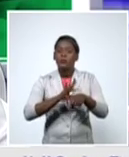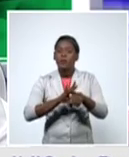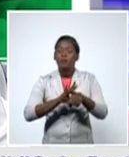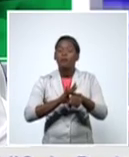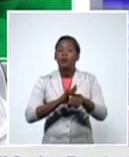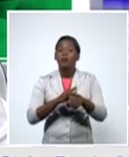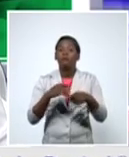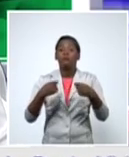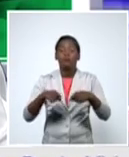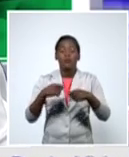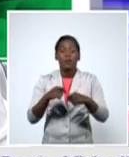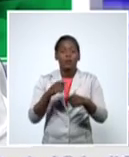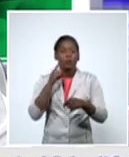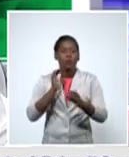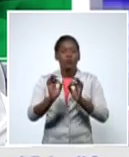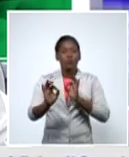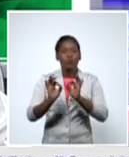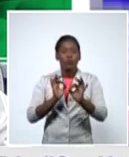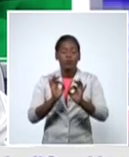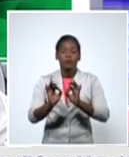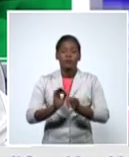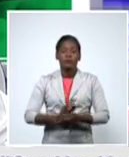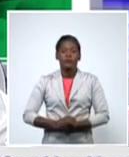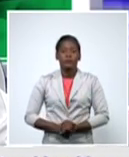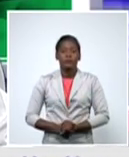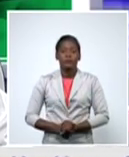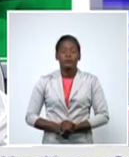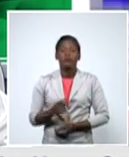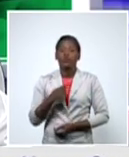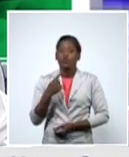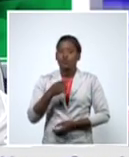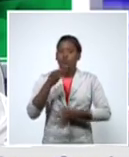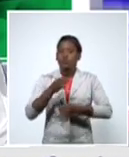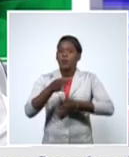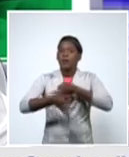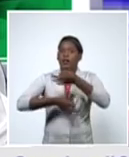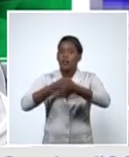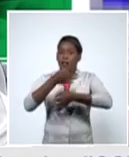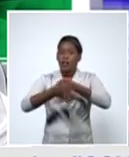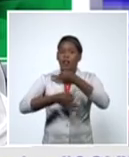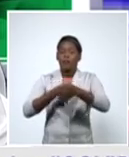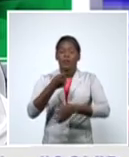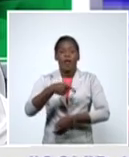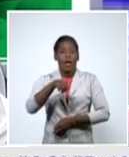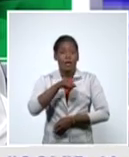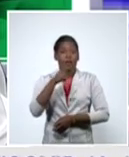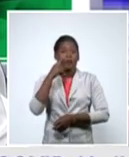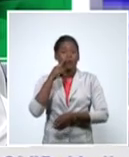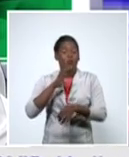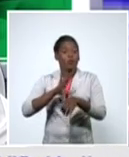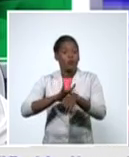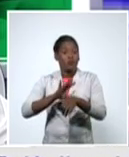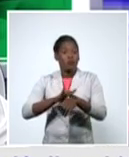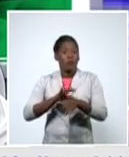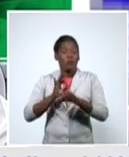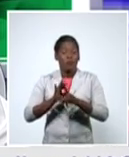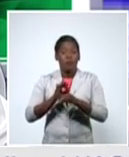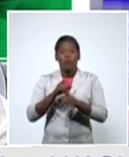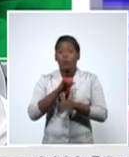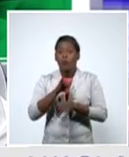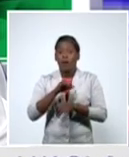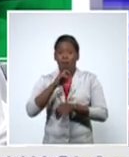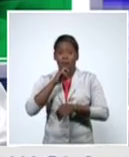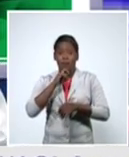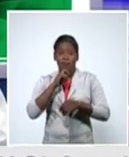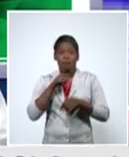las enfermedades y que aquí se han tocado ayer vimos las renales las complicaciones que tienen las renales